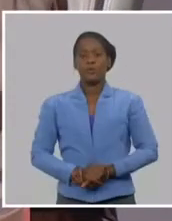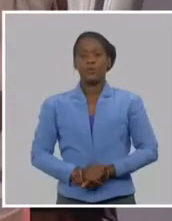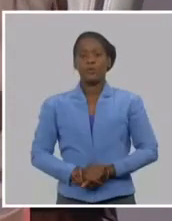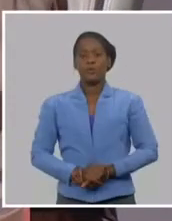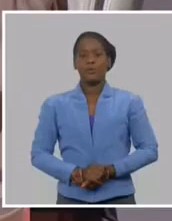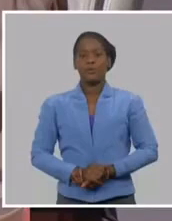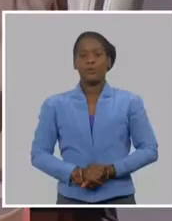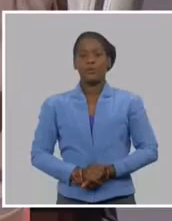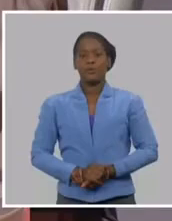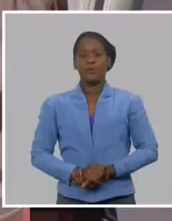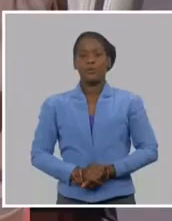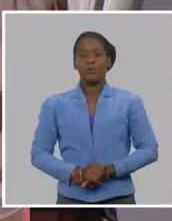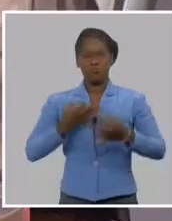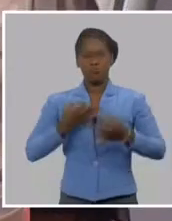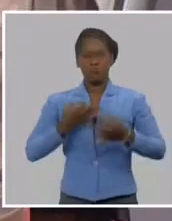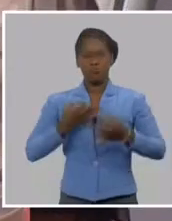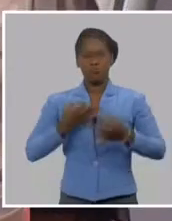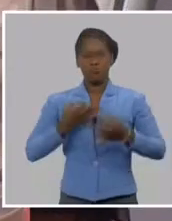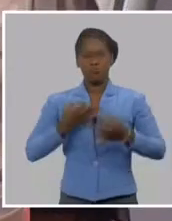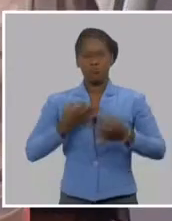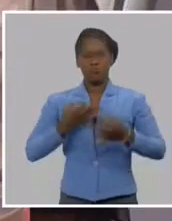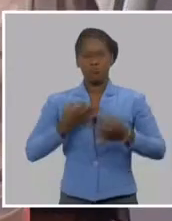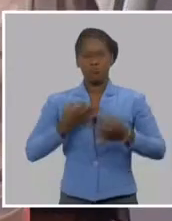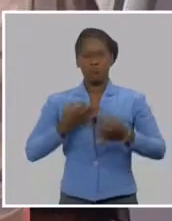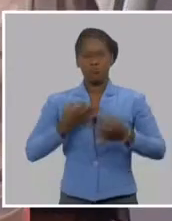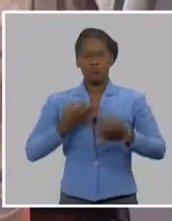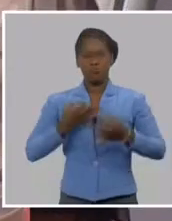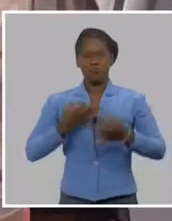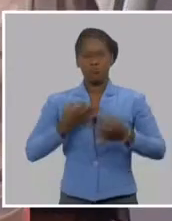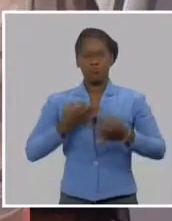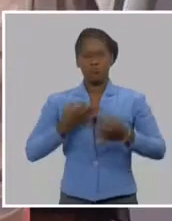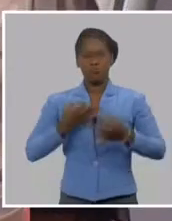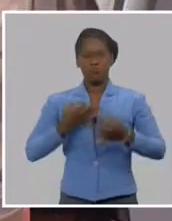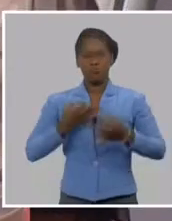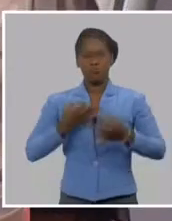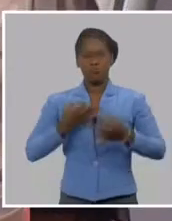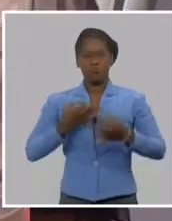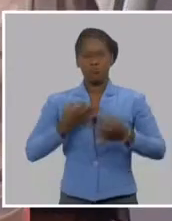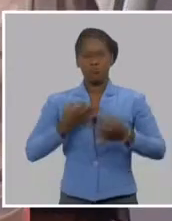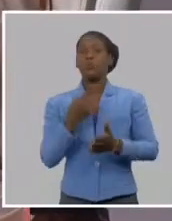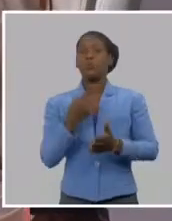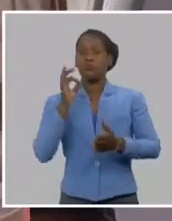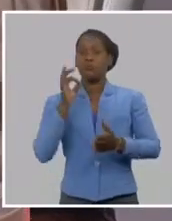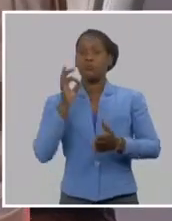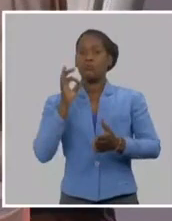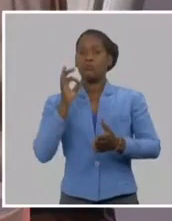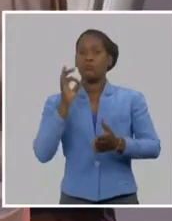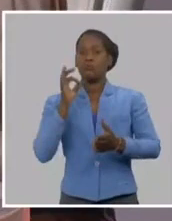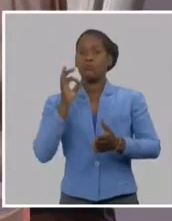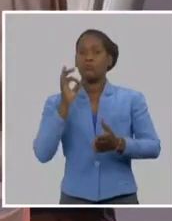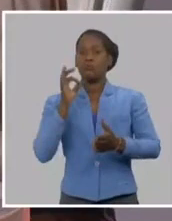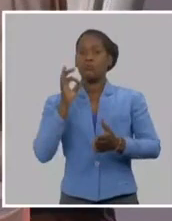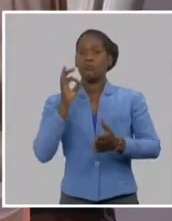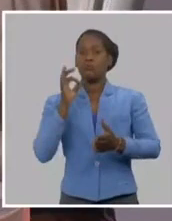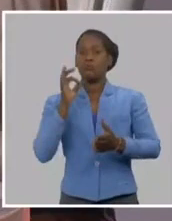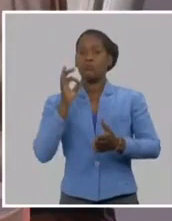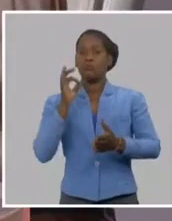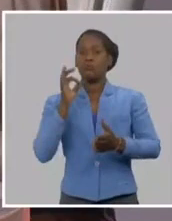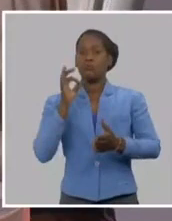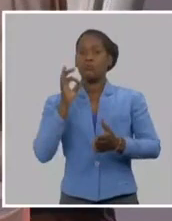a consumirse en el aleccionismo, los que están dispuestos a seguir siendo colonia de España, no son partes de ese todo. Los que ponen su bolsa,